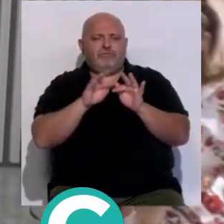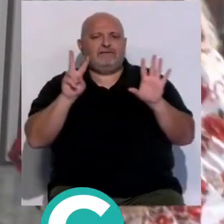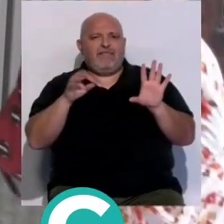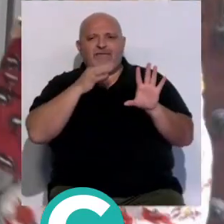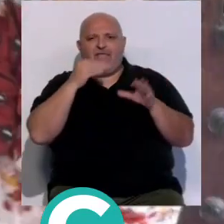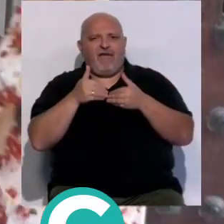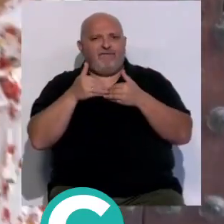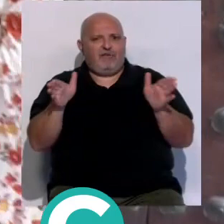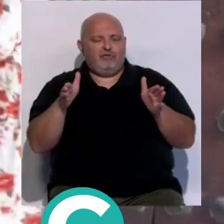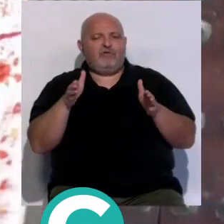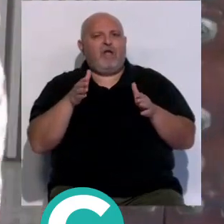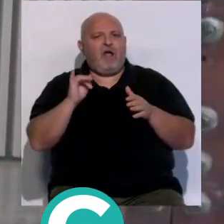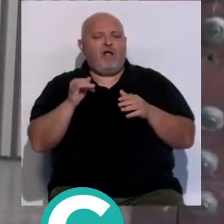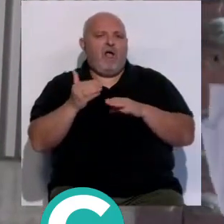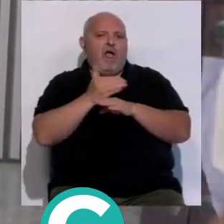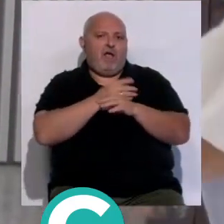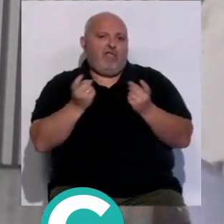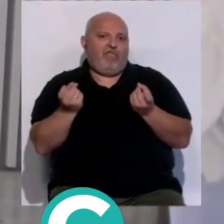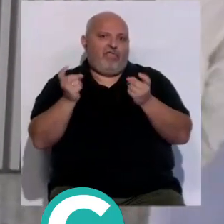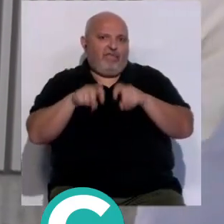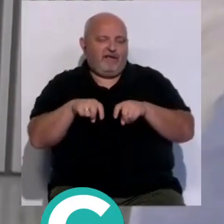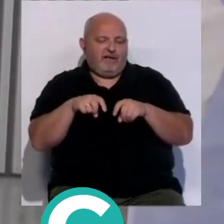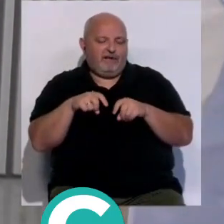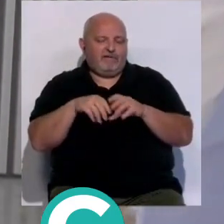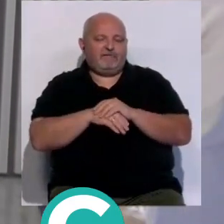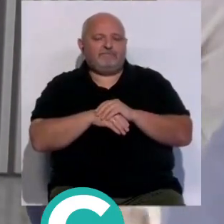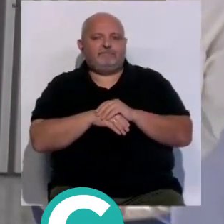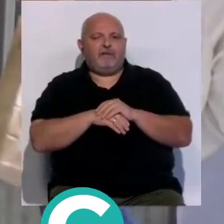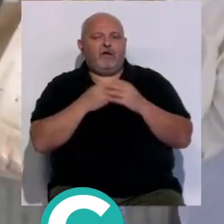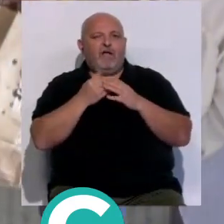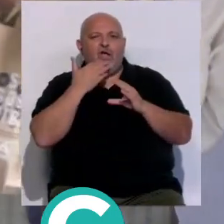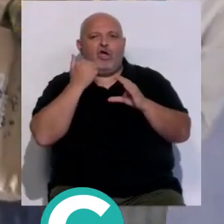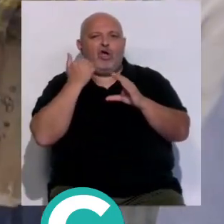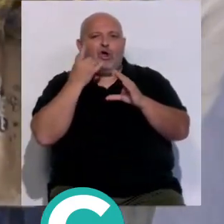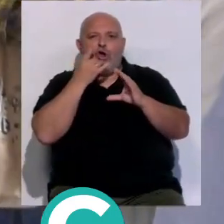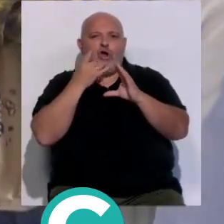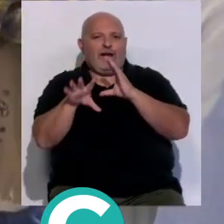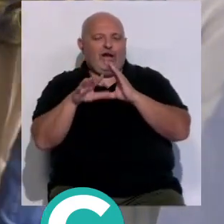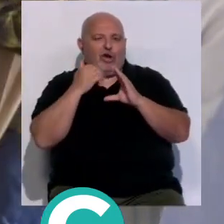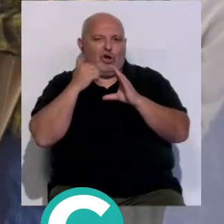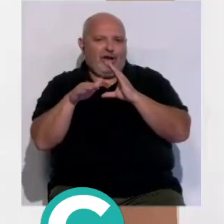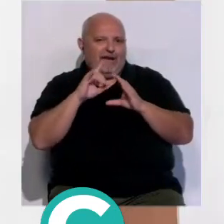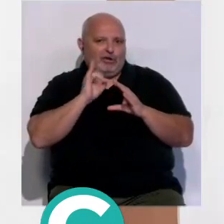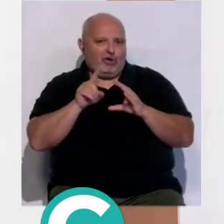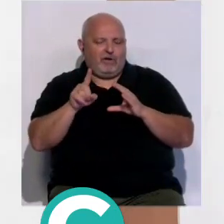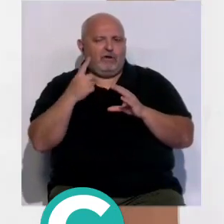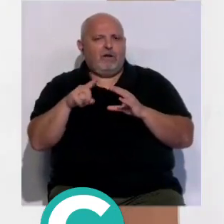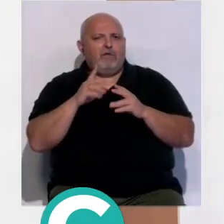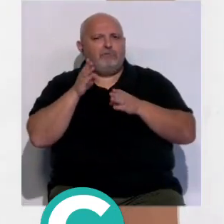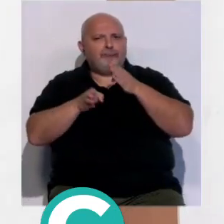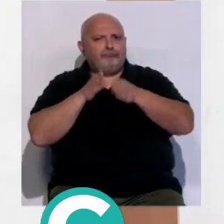7 de la tarde y previa concertación de visitas a través del correo electrónico unas